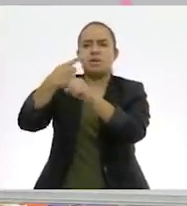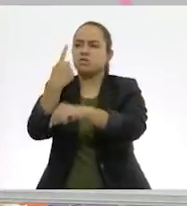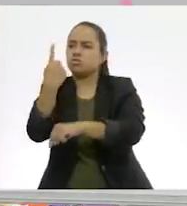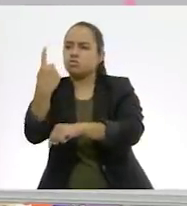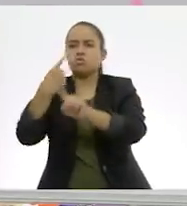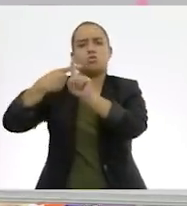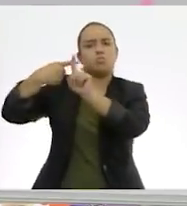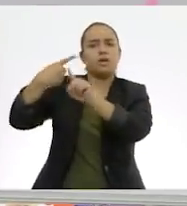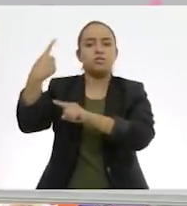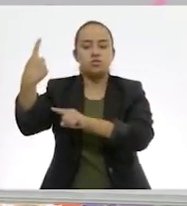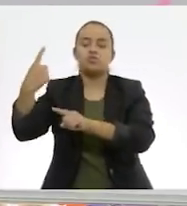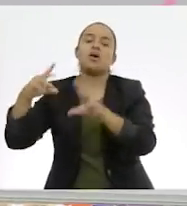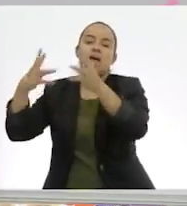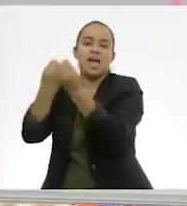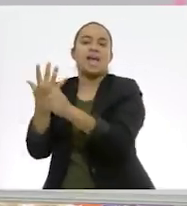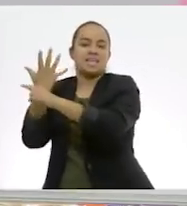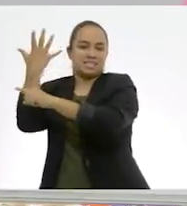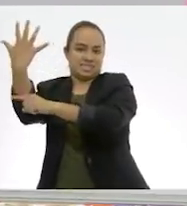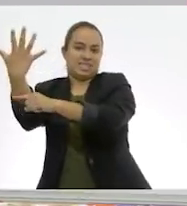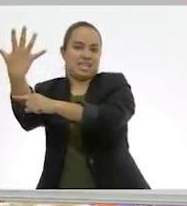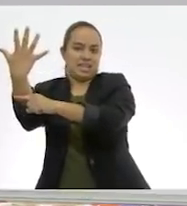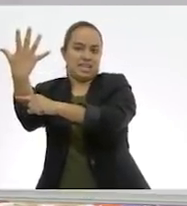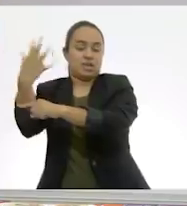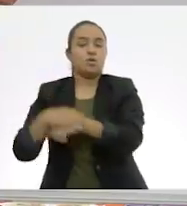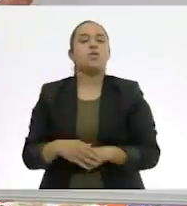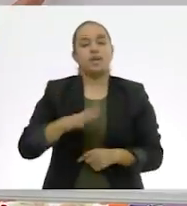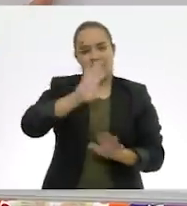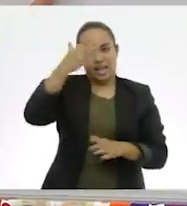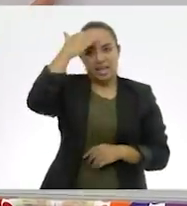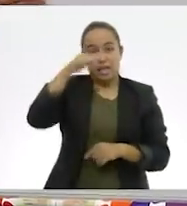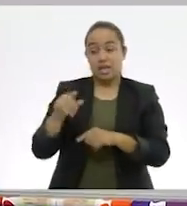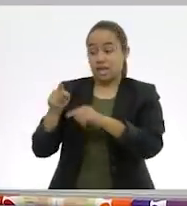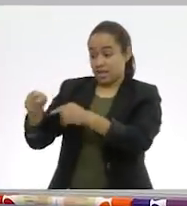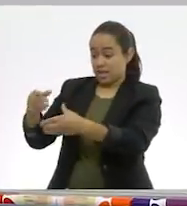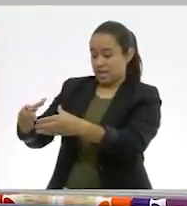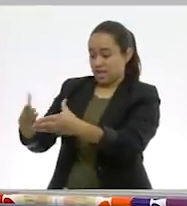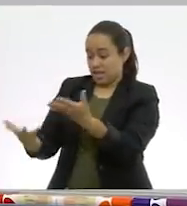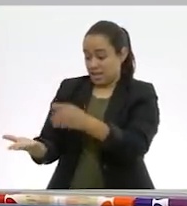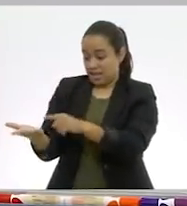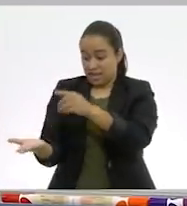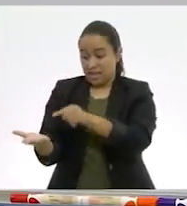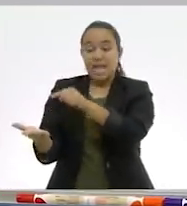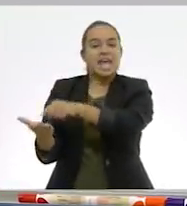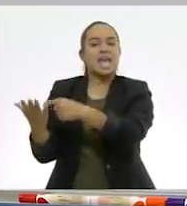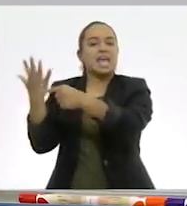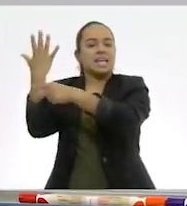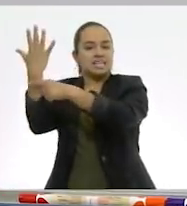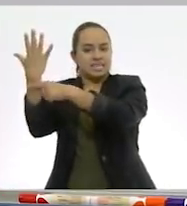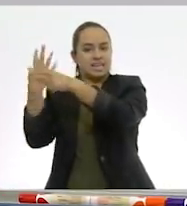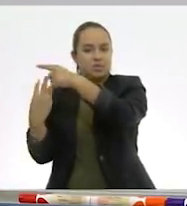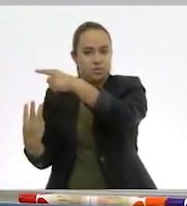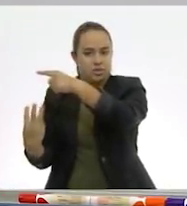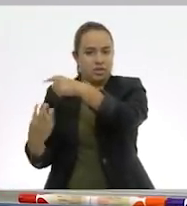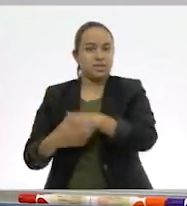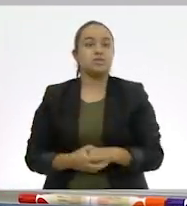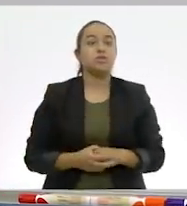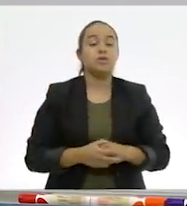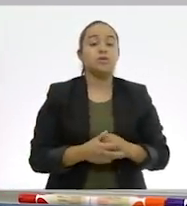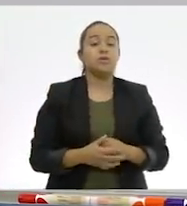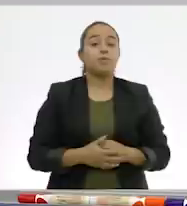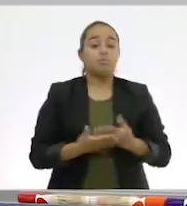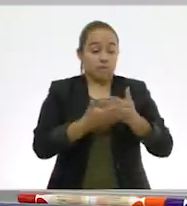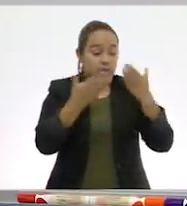Perfecto. Entonces, de un lado de la balanza ya sabemos que tenemos cinco tercios. Del otro lado de la balanza